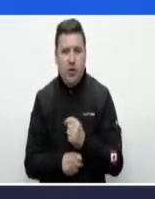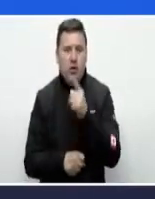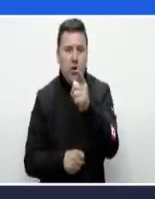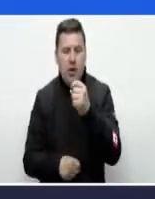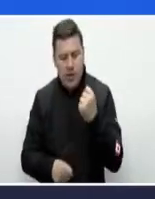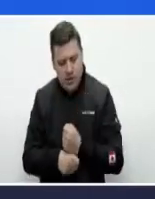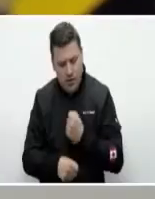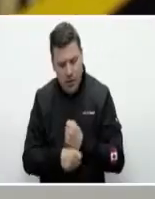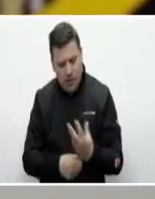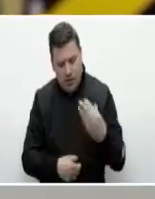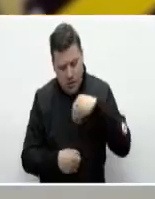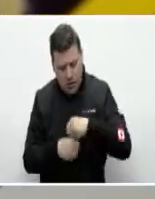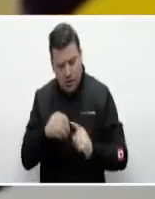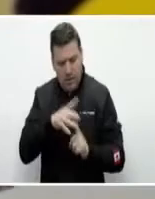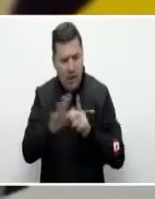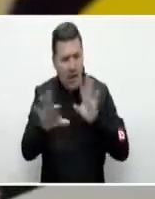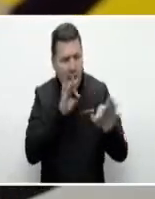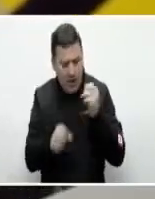papel en la sociedad.